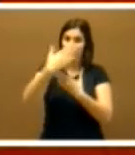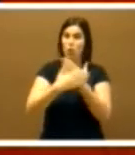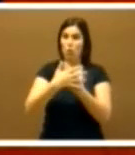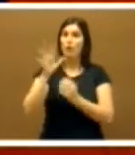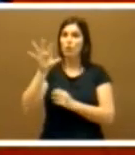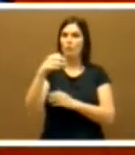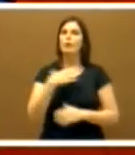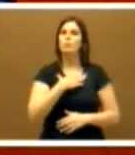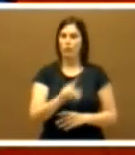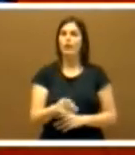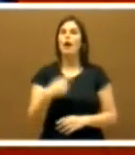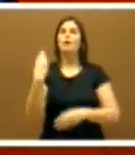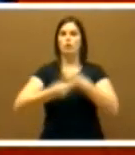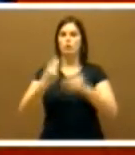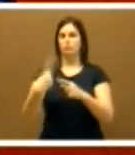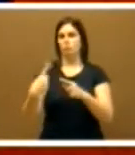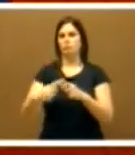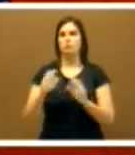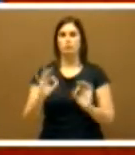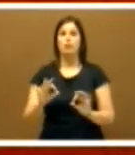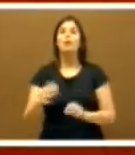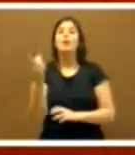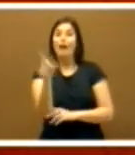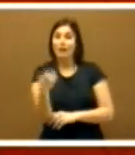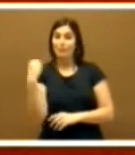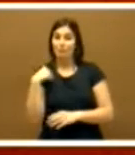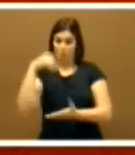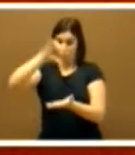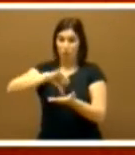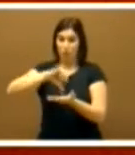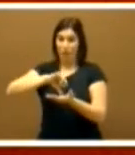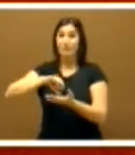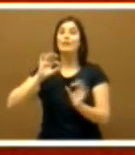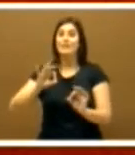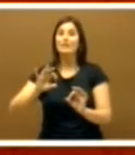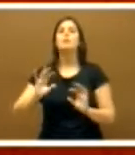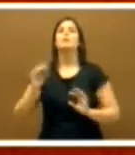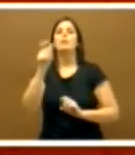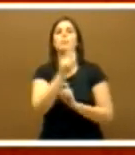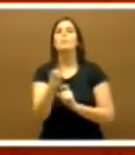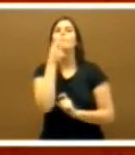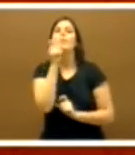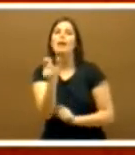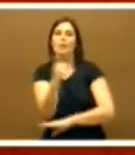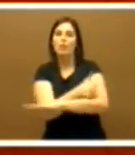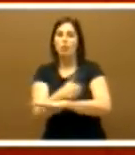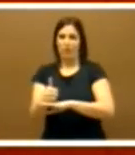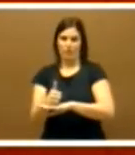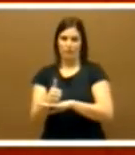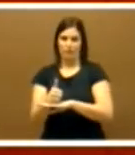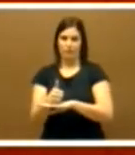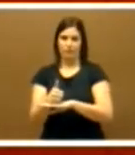país, aquel relativo a esas ciudades era el ciudadano, los ciudadanos, señorías.